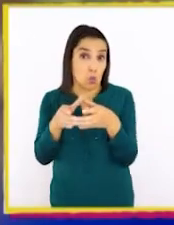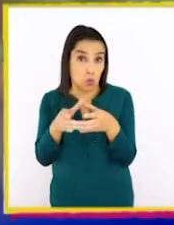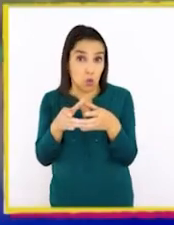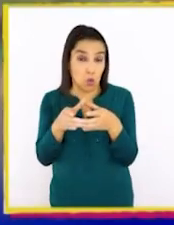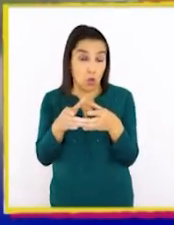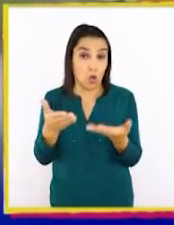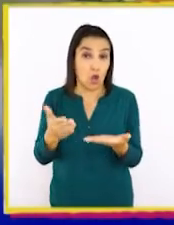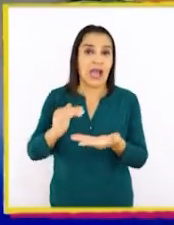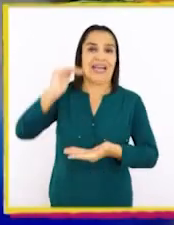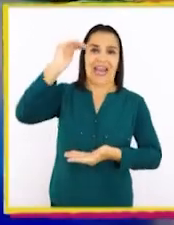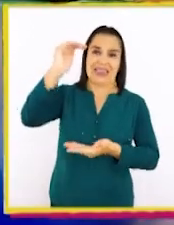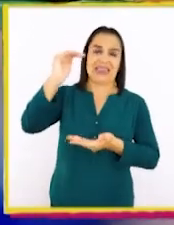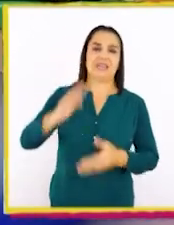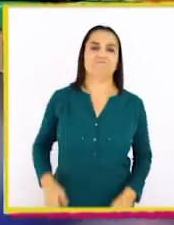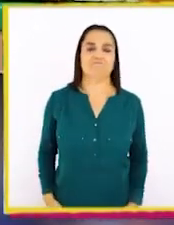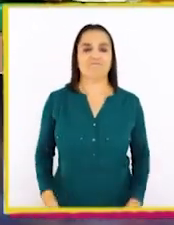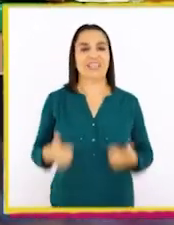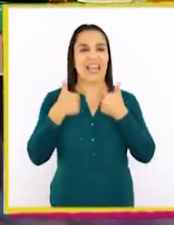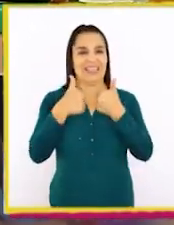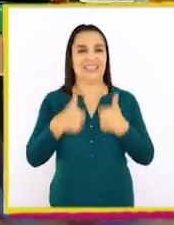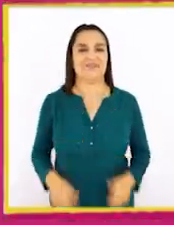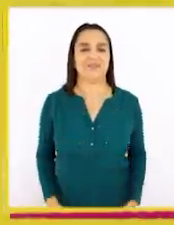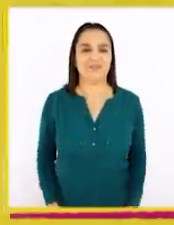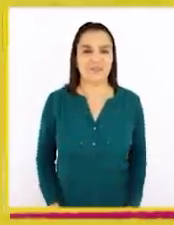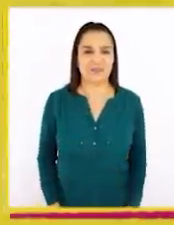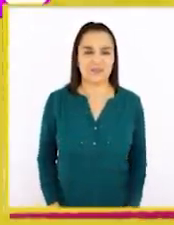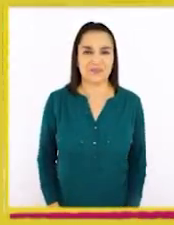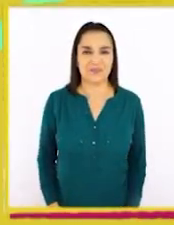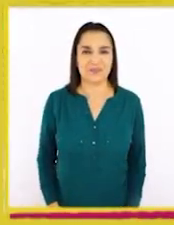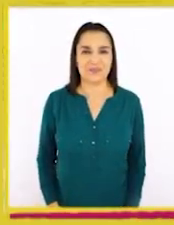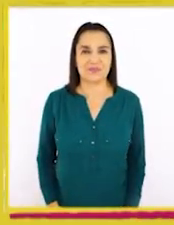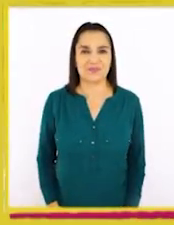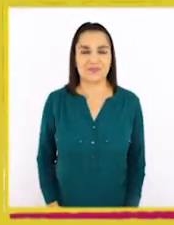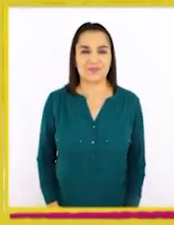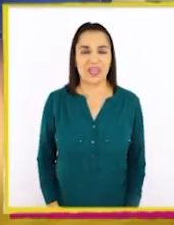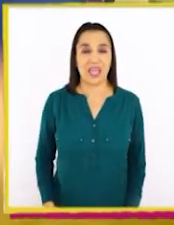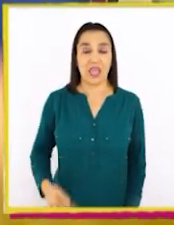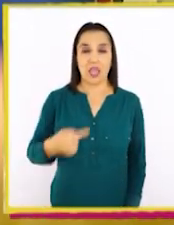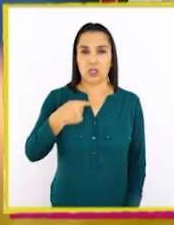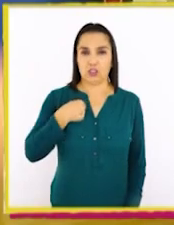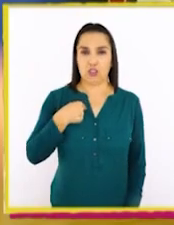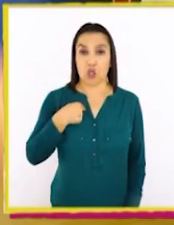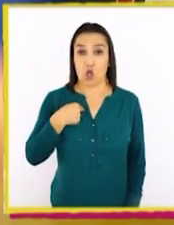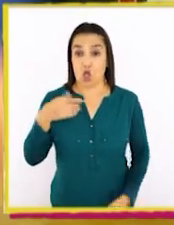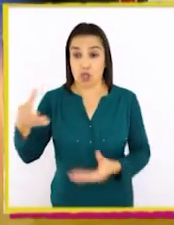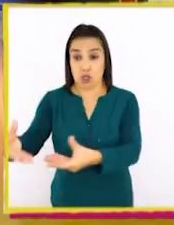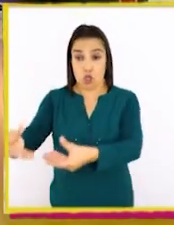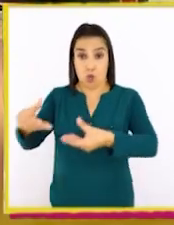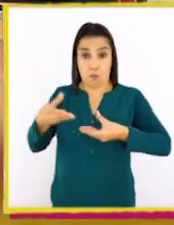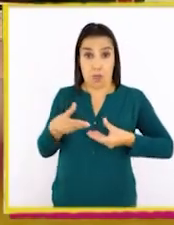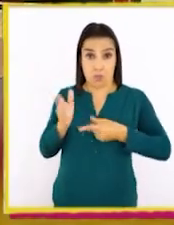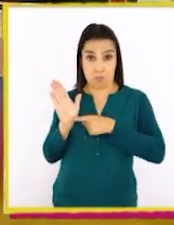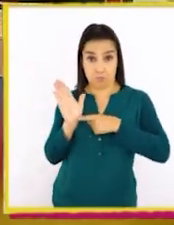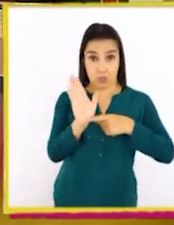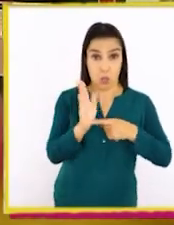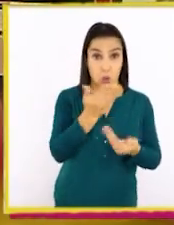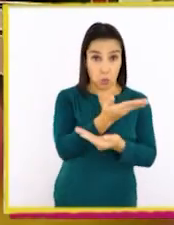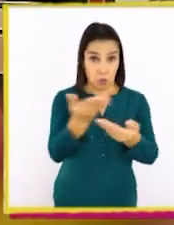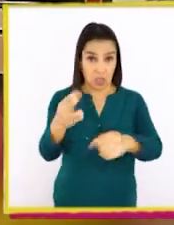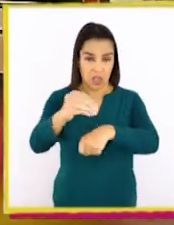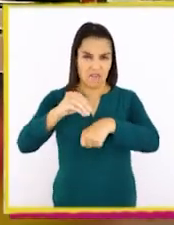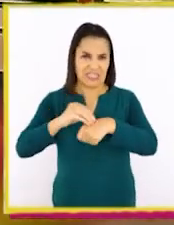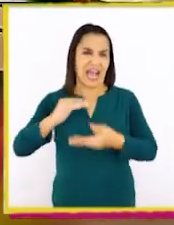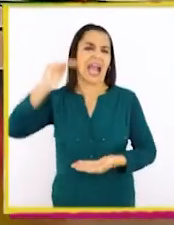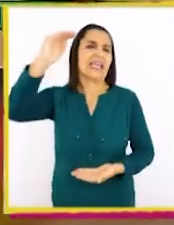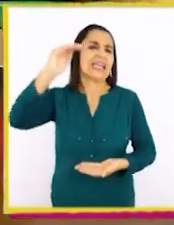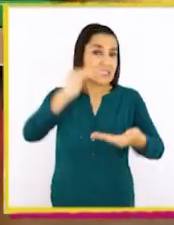grandes. ¡Excelente! Yo los voy a ir tomando y ustedes me dicen si es